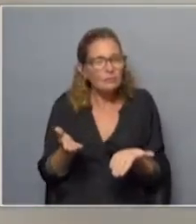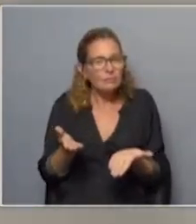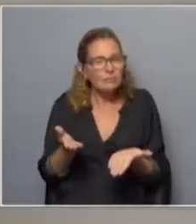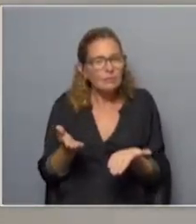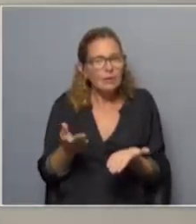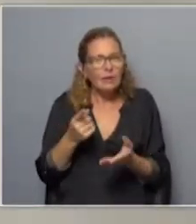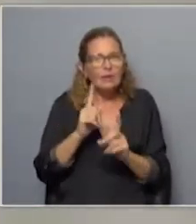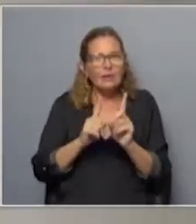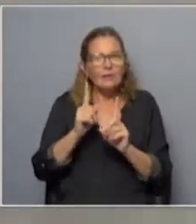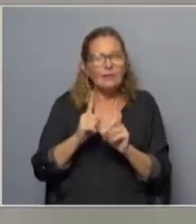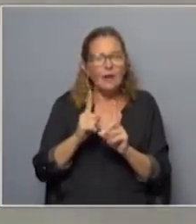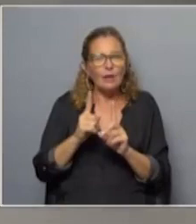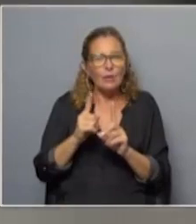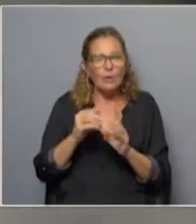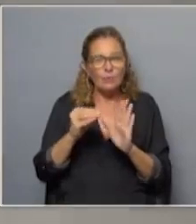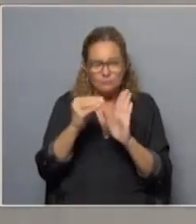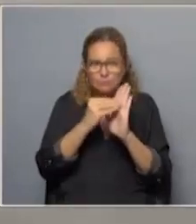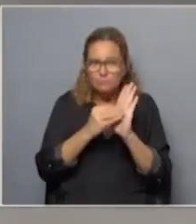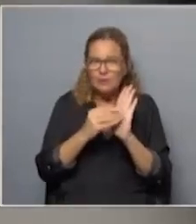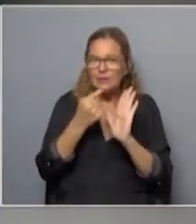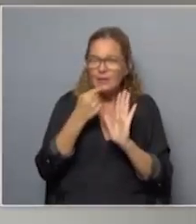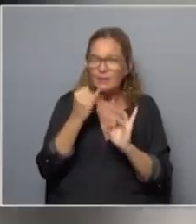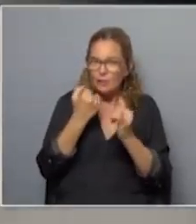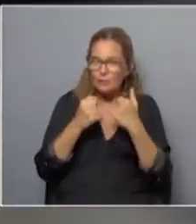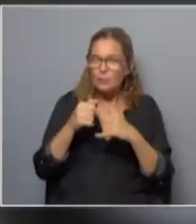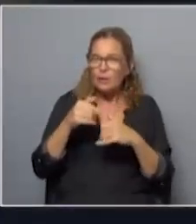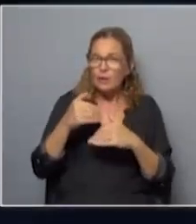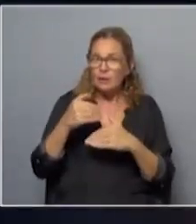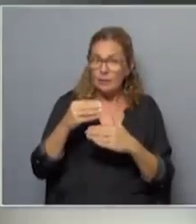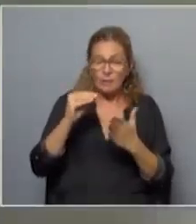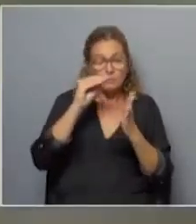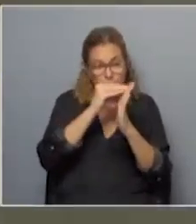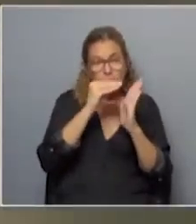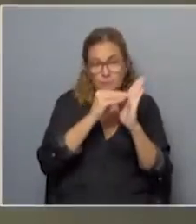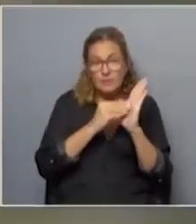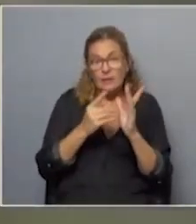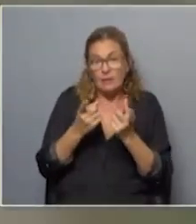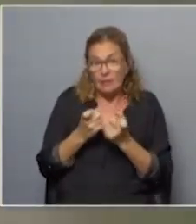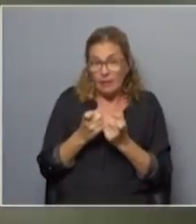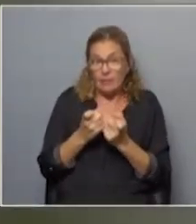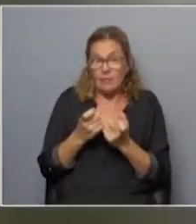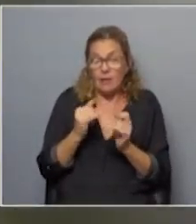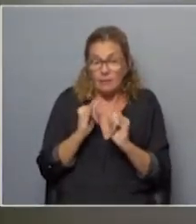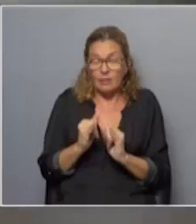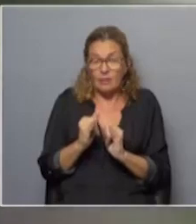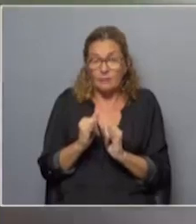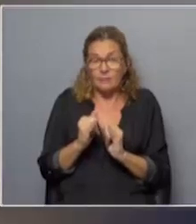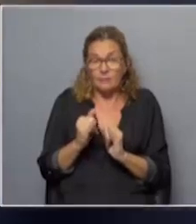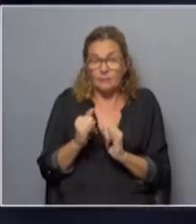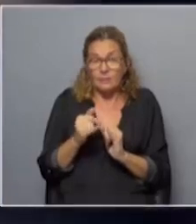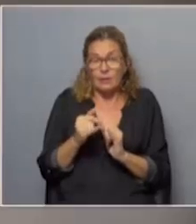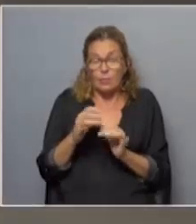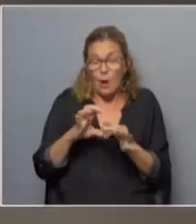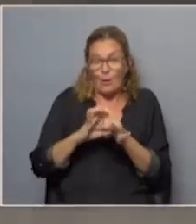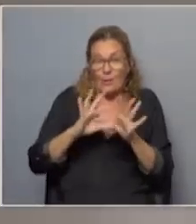una de las recomendaciones de este informe precisamente que se mantenga un registro centralizado y llevado adelante por una entidad